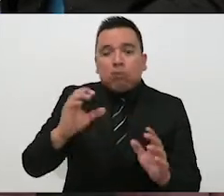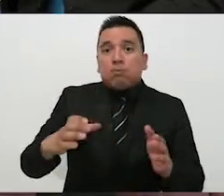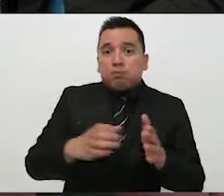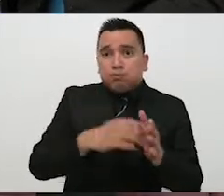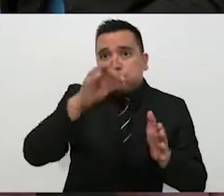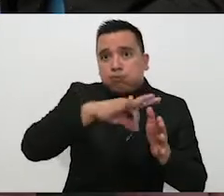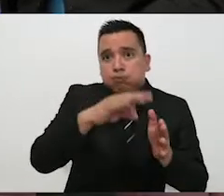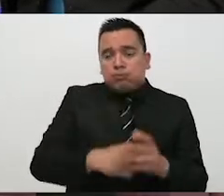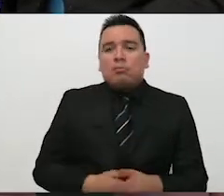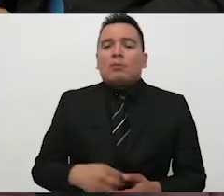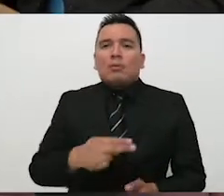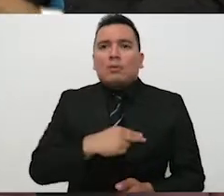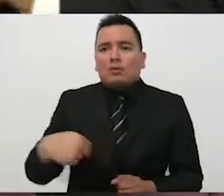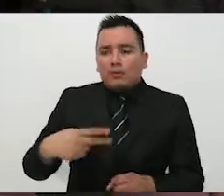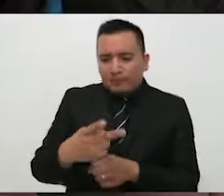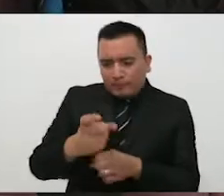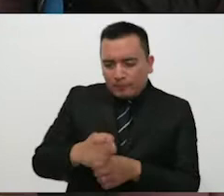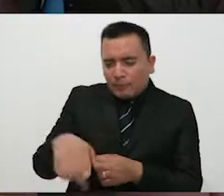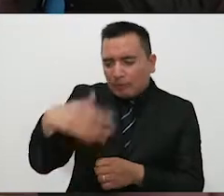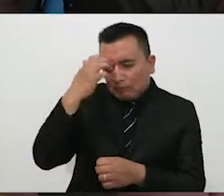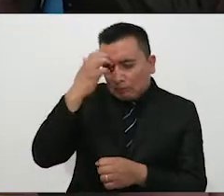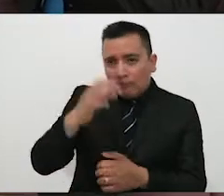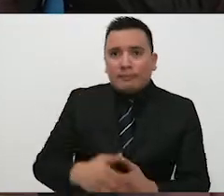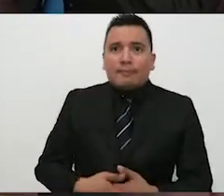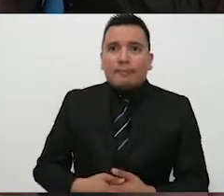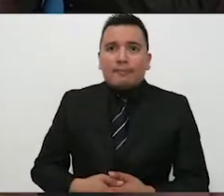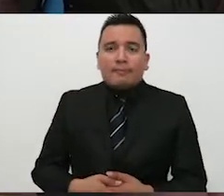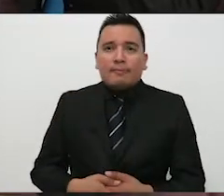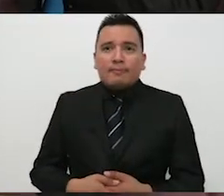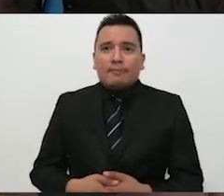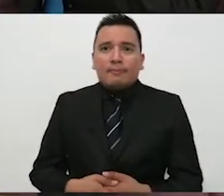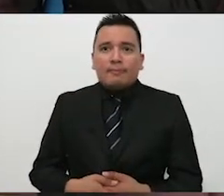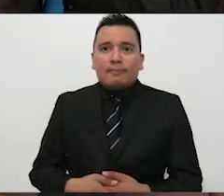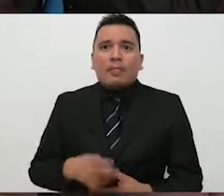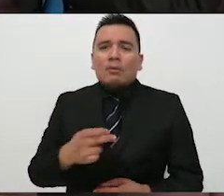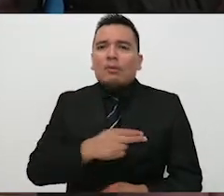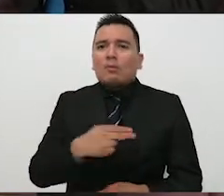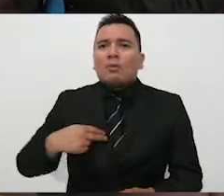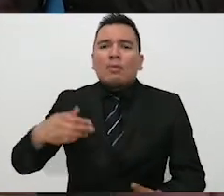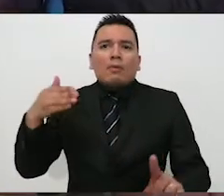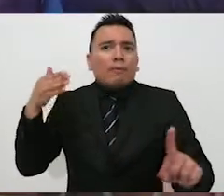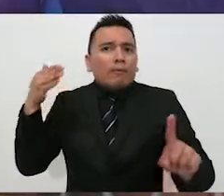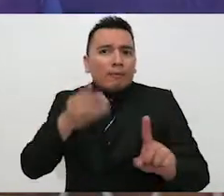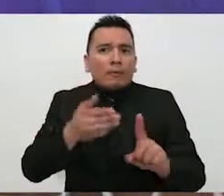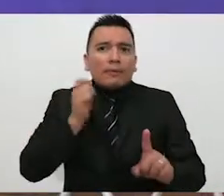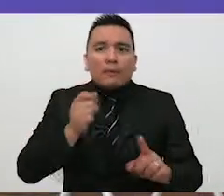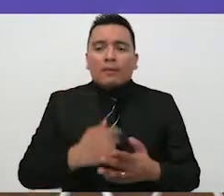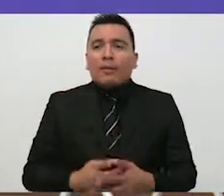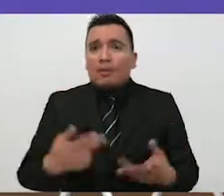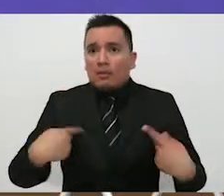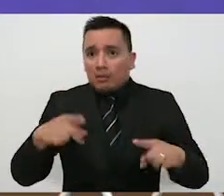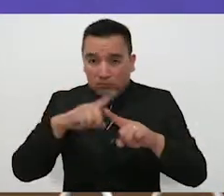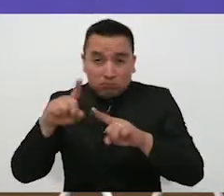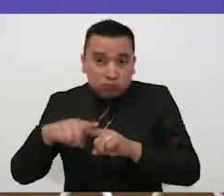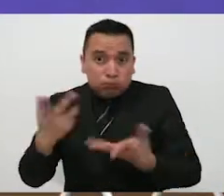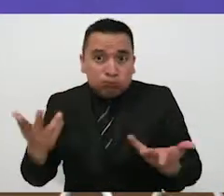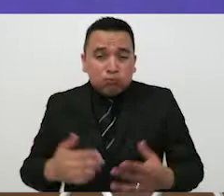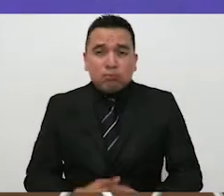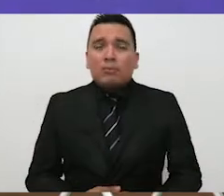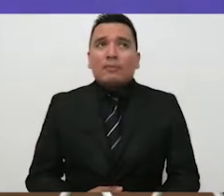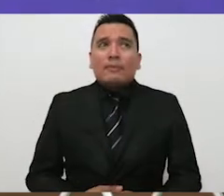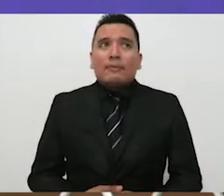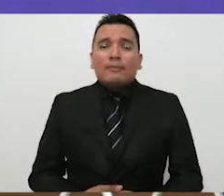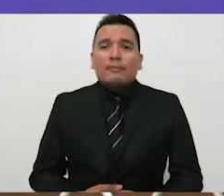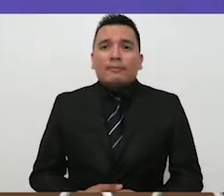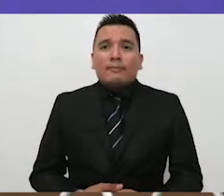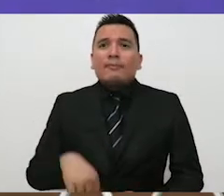participar en los procesos electorales. ¿Va enfocado a diferentes sectores de la población este programa? Sí, este está enfocado,